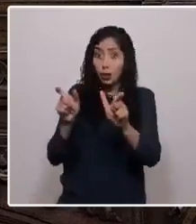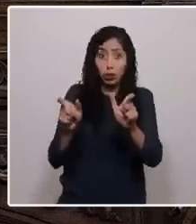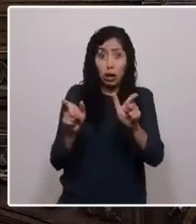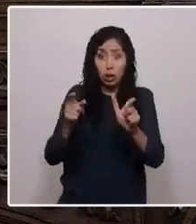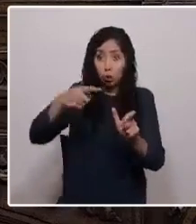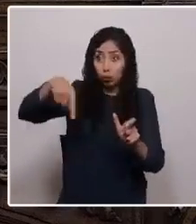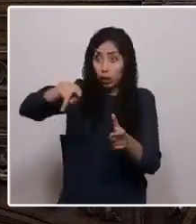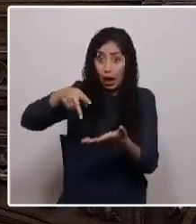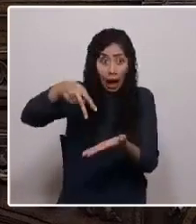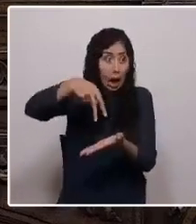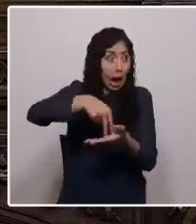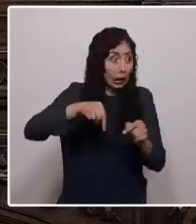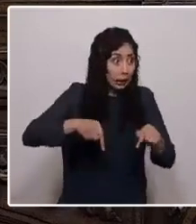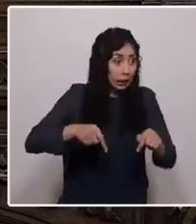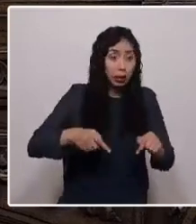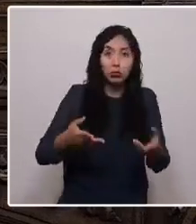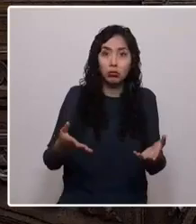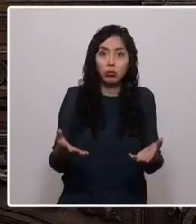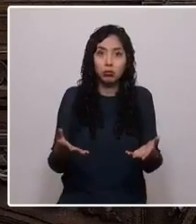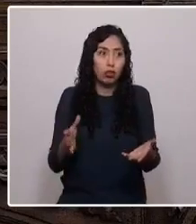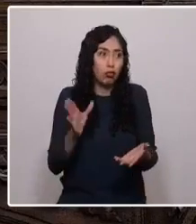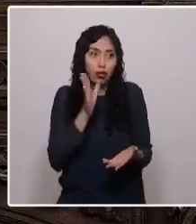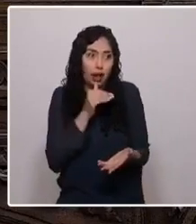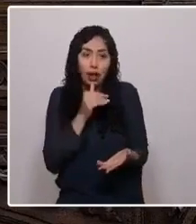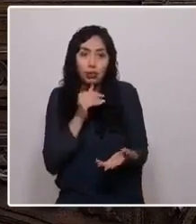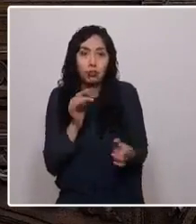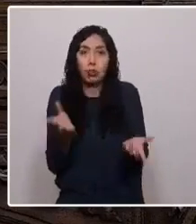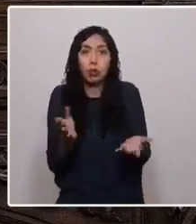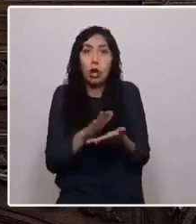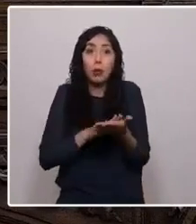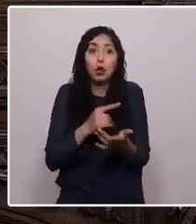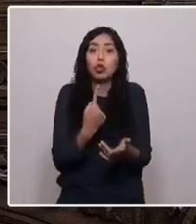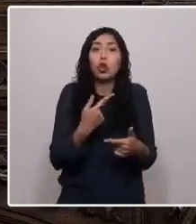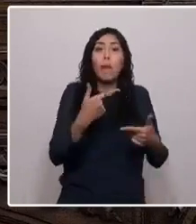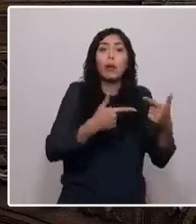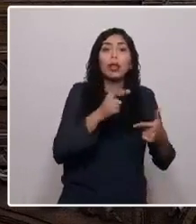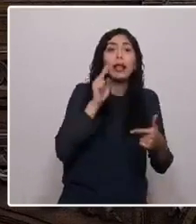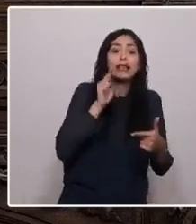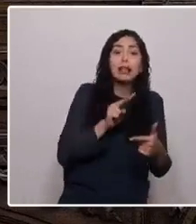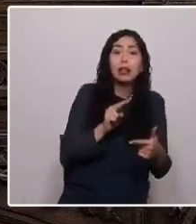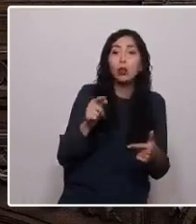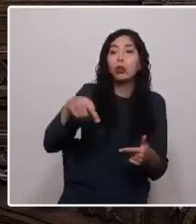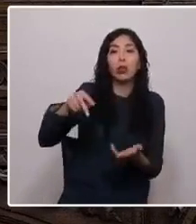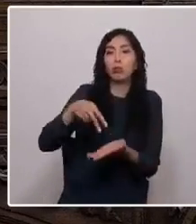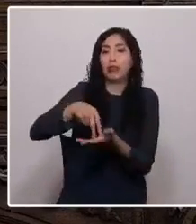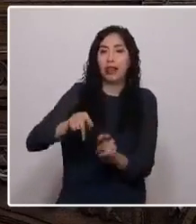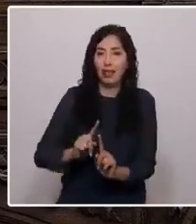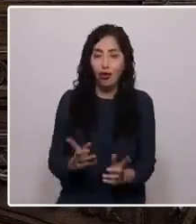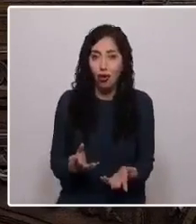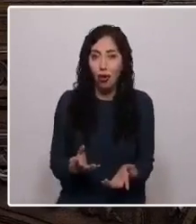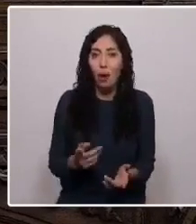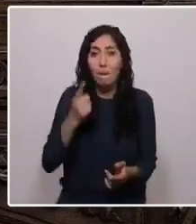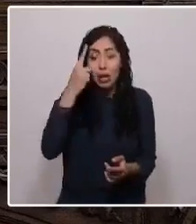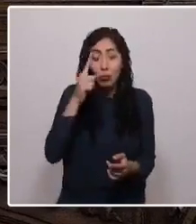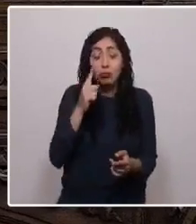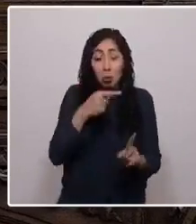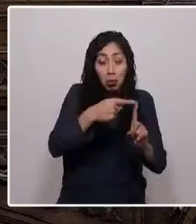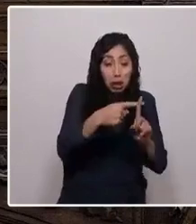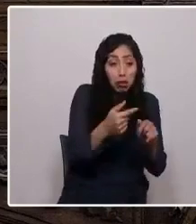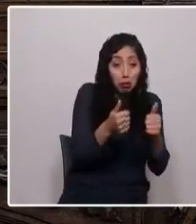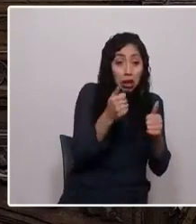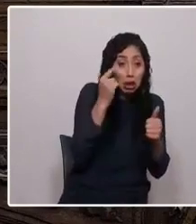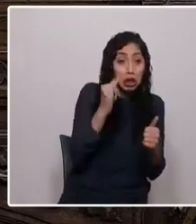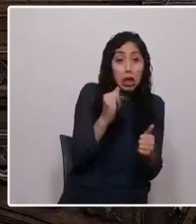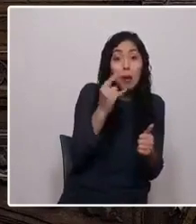si no hubiese sido por las políticas de la concertación. Pero nos quedamos cortos, esa es la realidad, nos quedamos muy